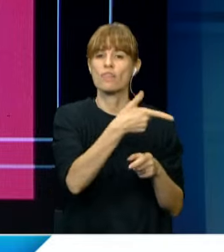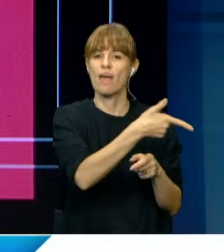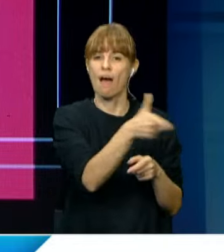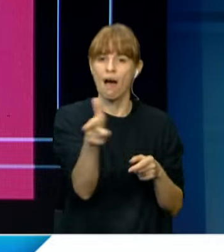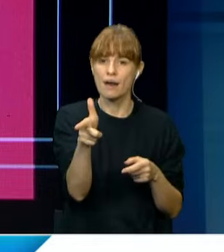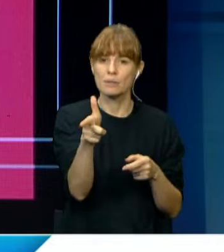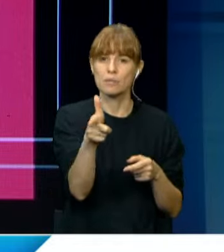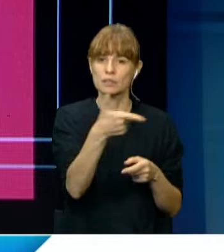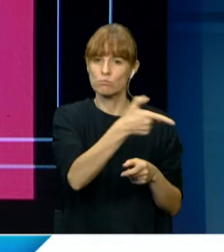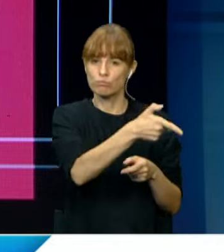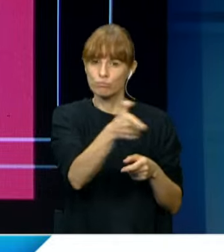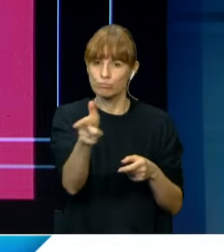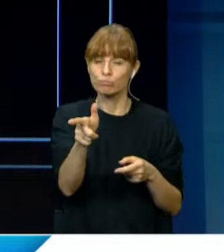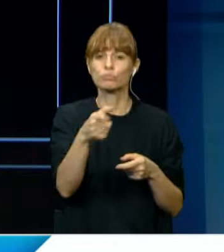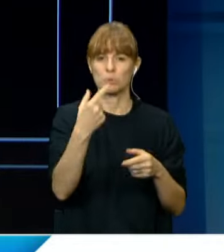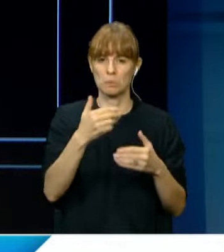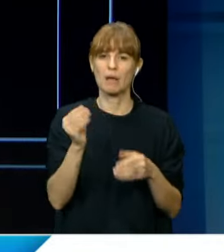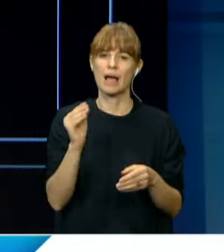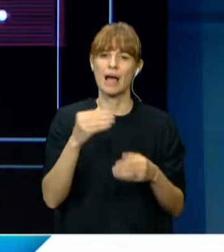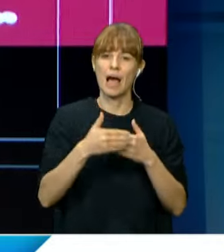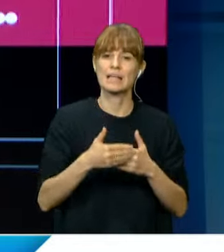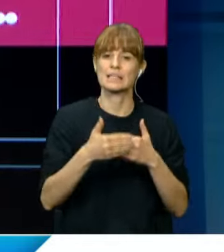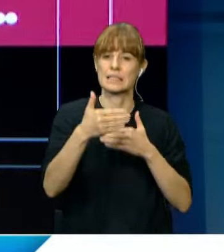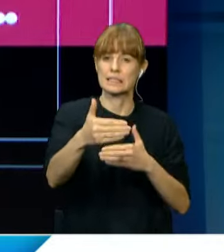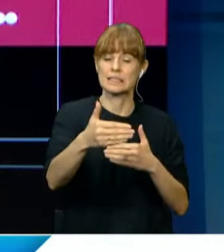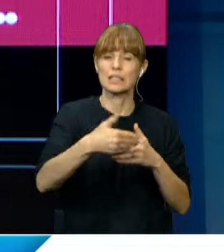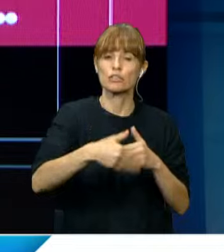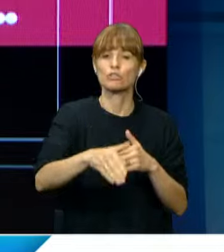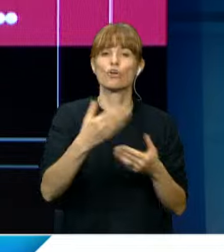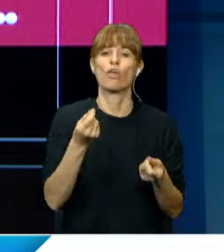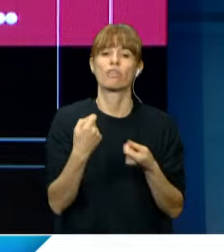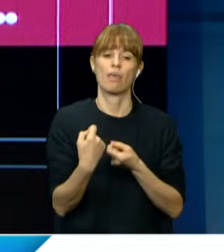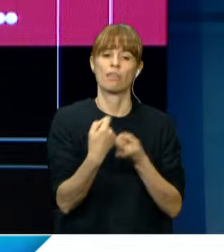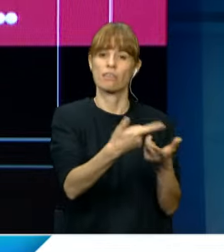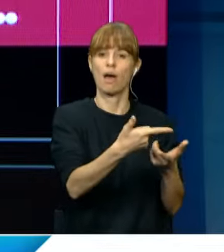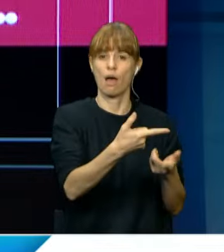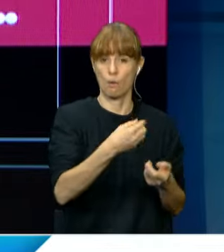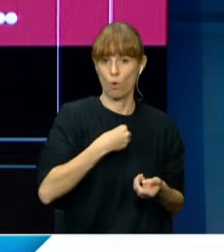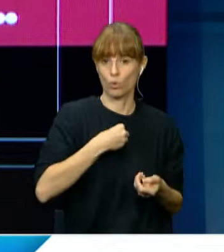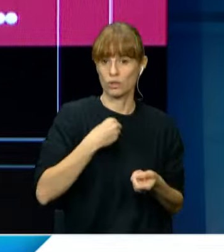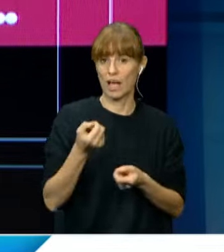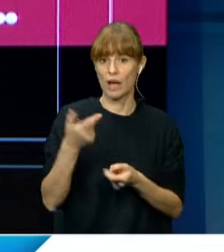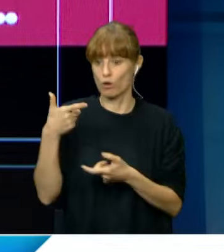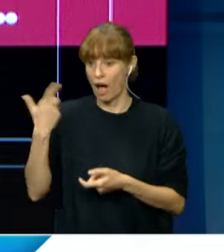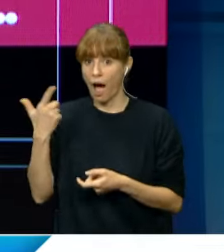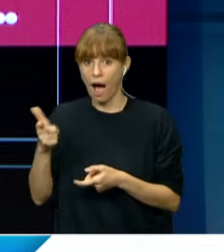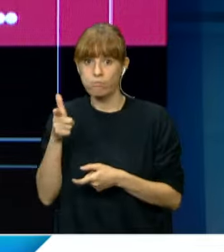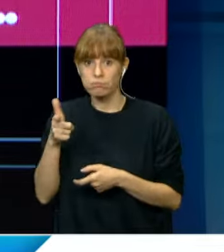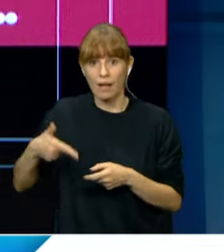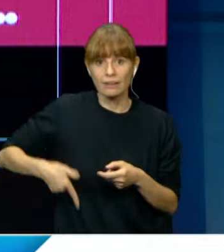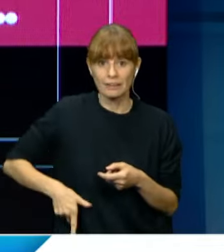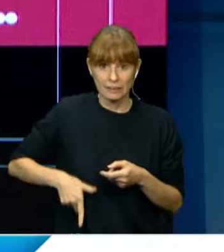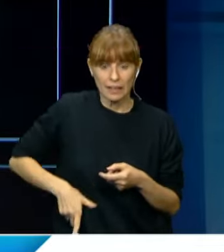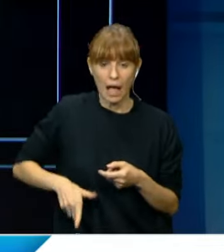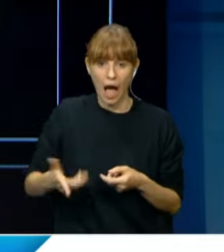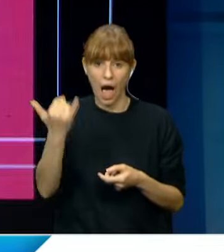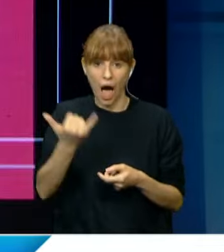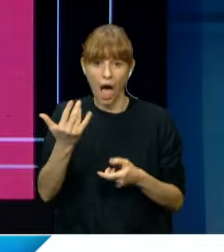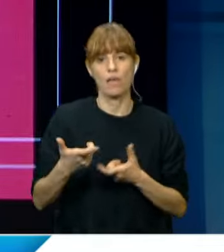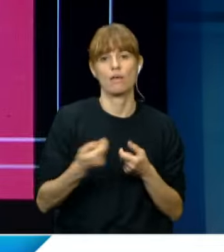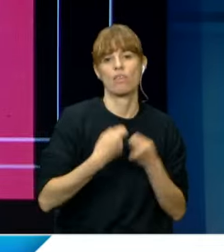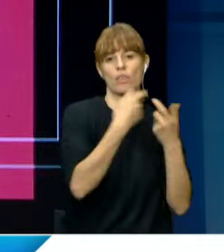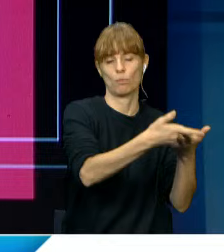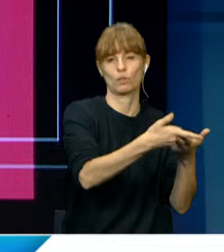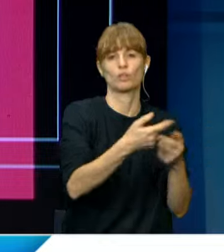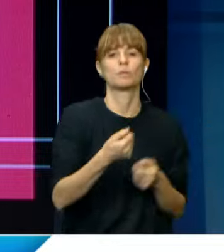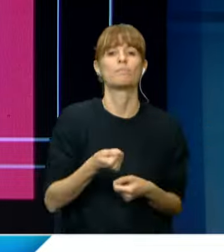la extensión del Programa Nacional de Entrega Voluntaria de Armas. El director de la ANMAC, Juan Pablo